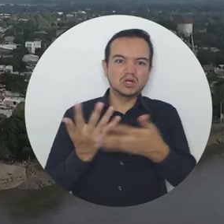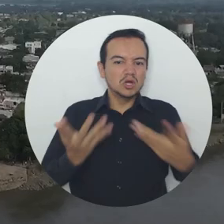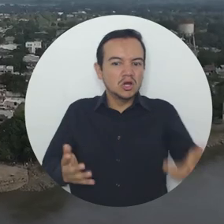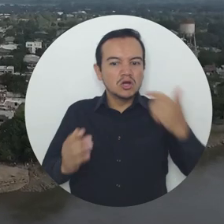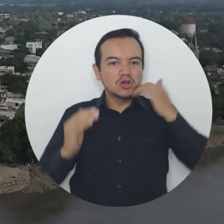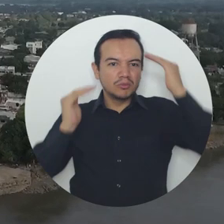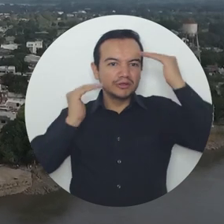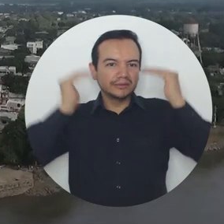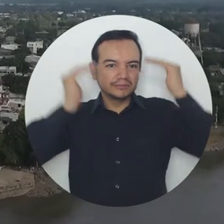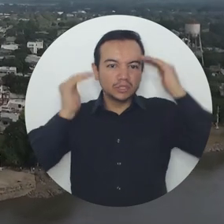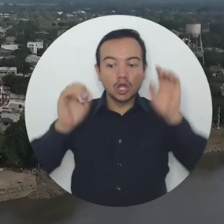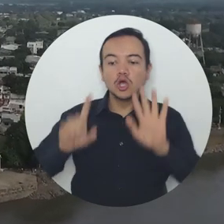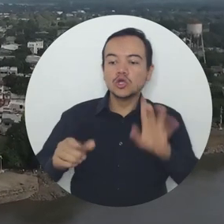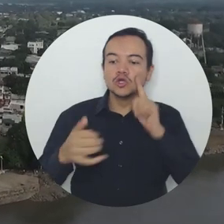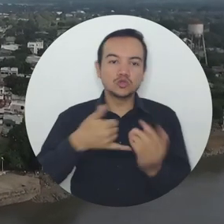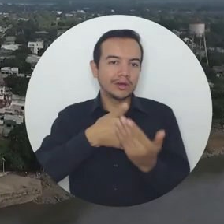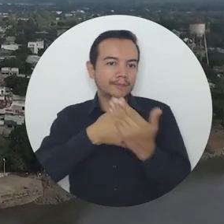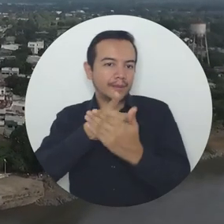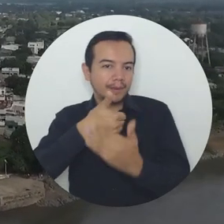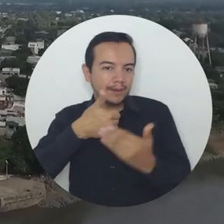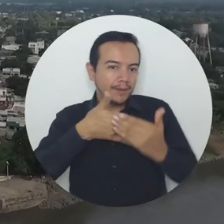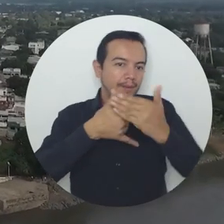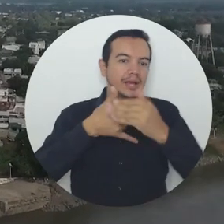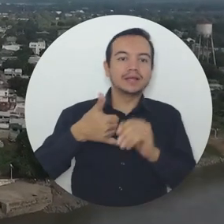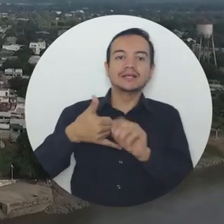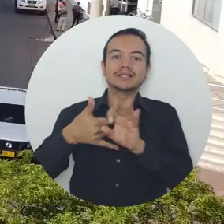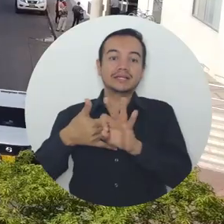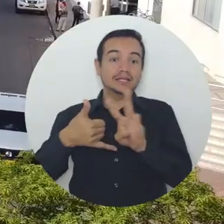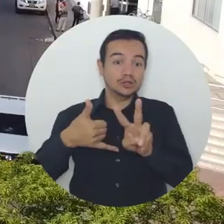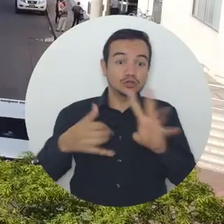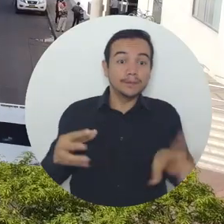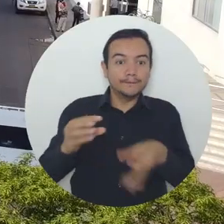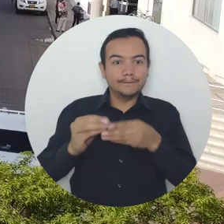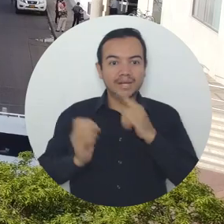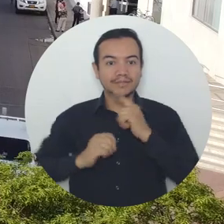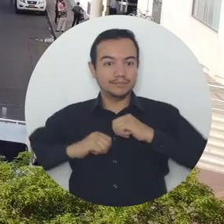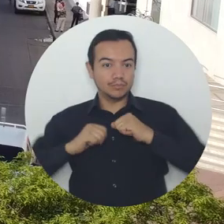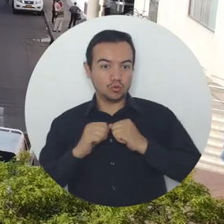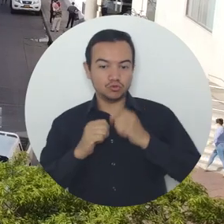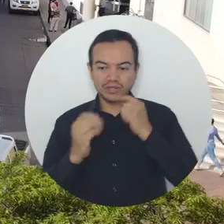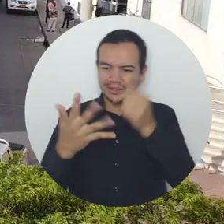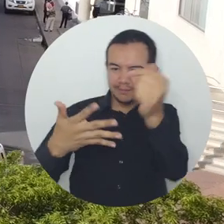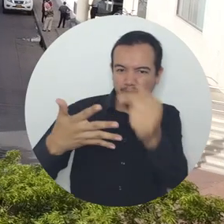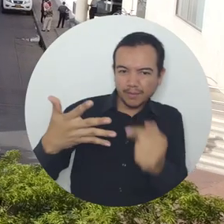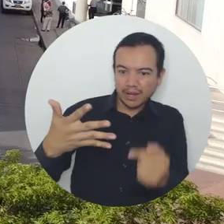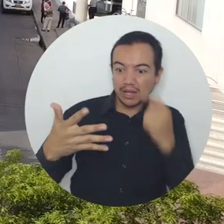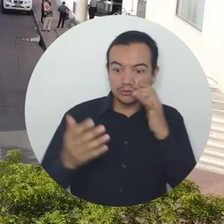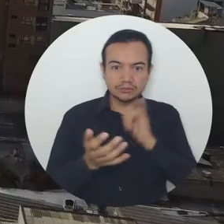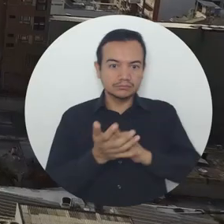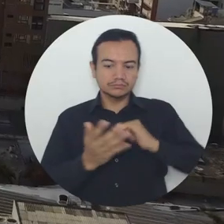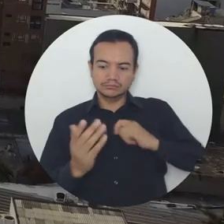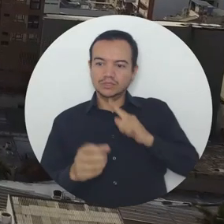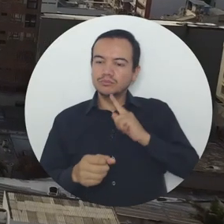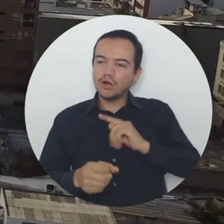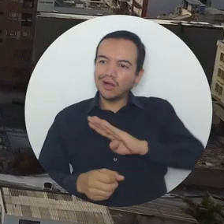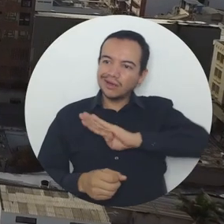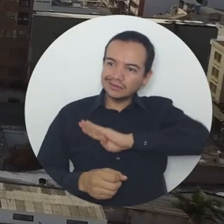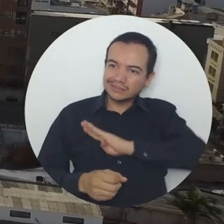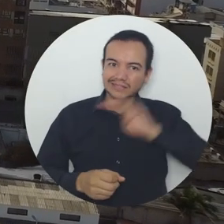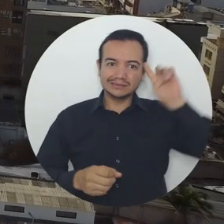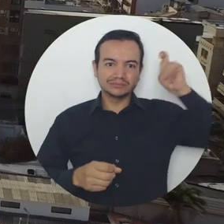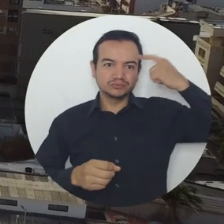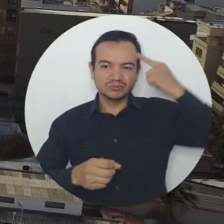diagnóstico del estado competitivo de los 32 departamentos de Colombia y el Distrito Capital como información útil para que los gobiernos